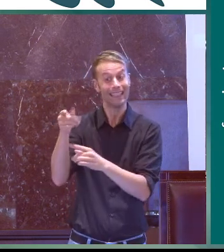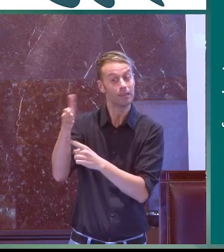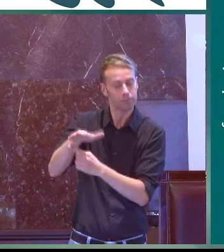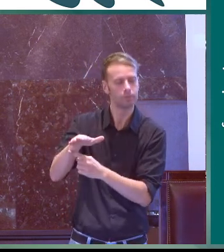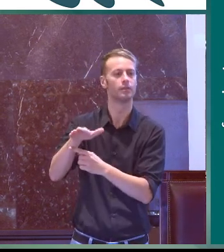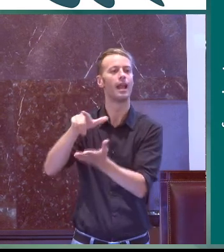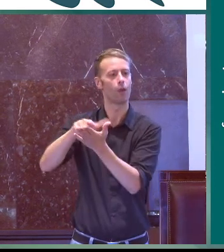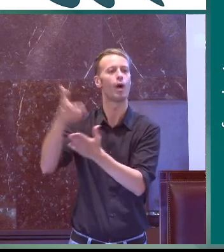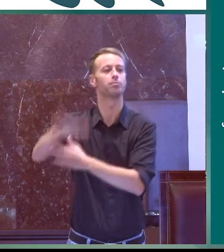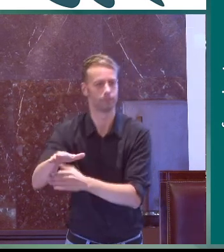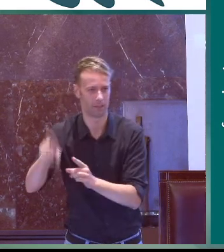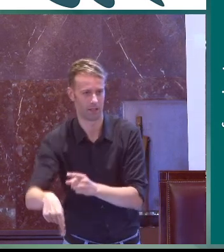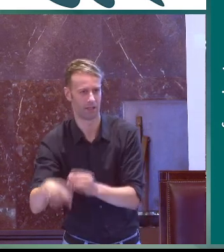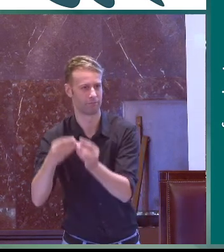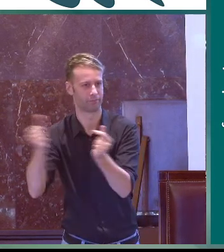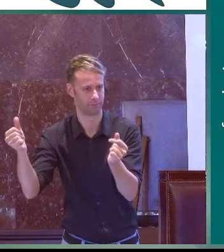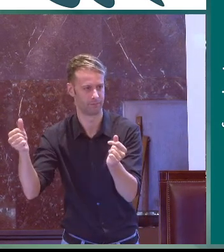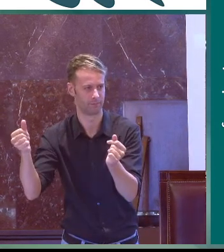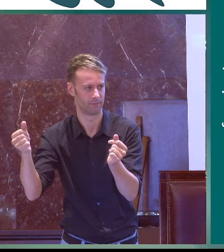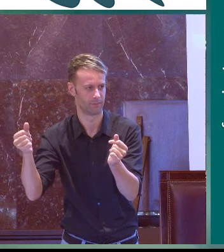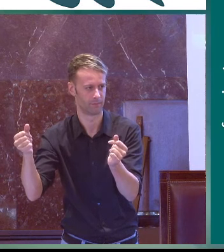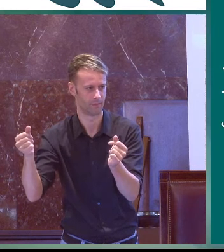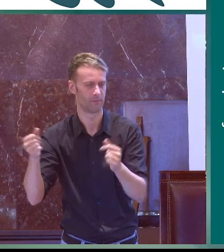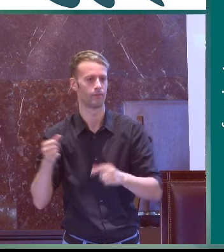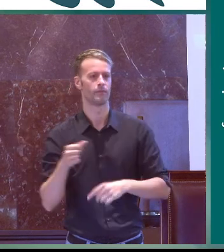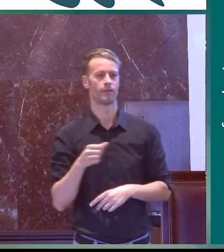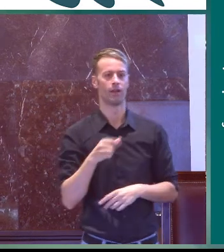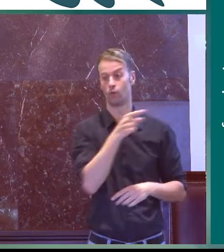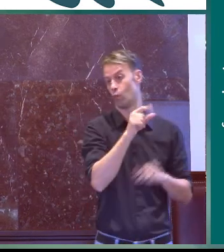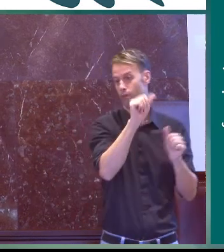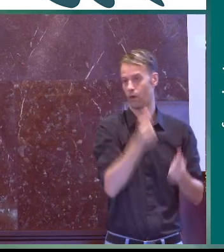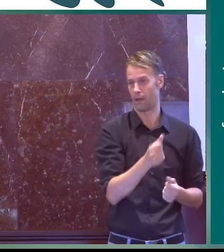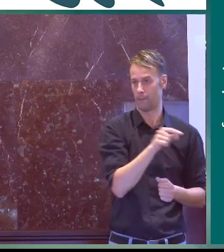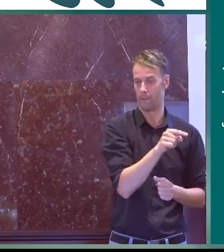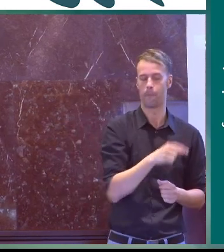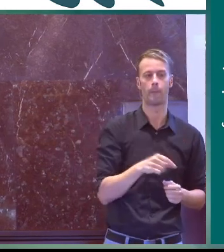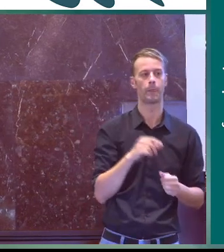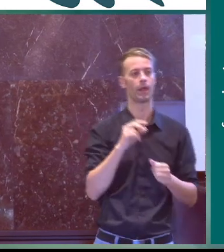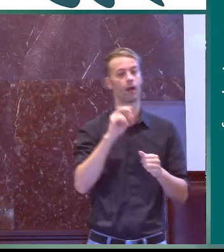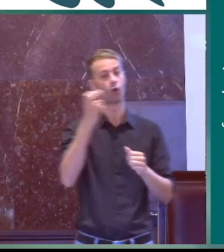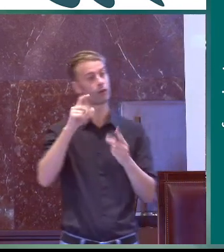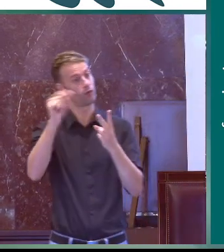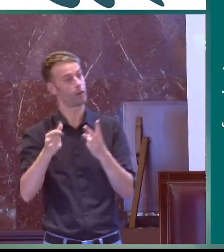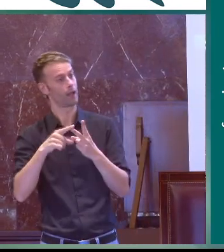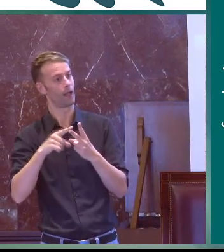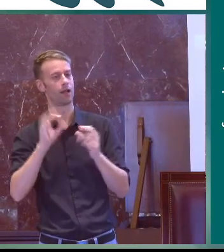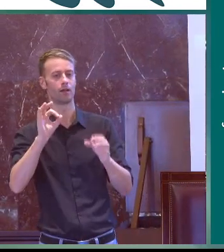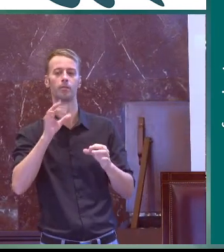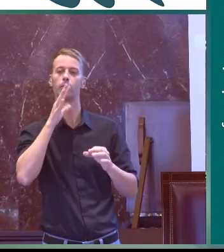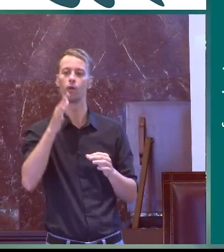desapareciendo y cuando desaparece esa tribu la lengua que utilizan también desaparece es una forma de que desaparezca